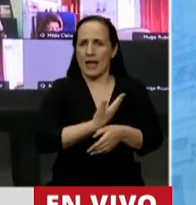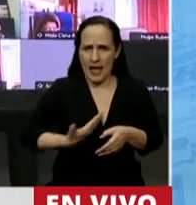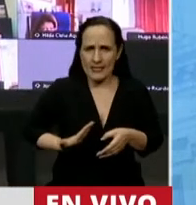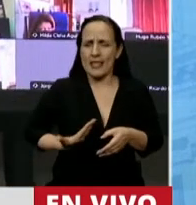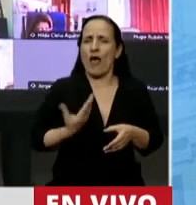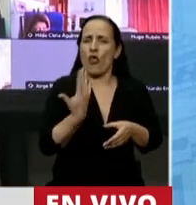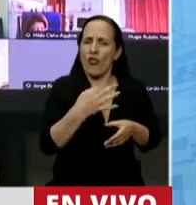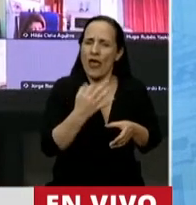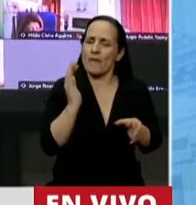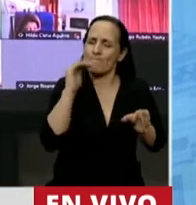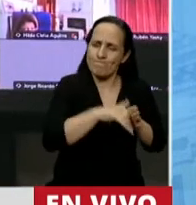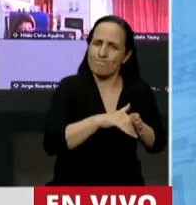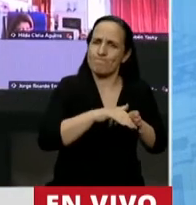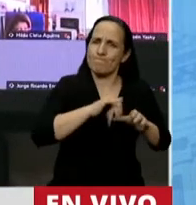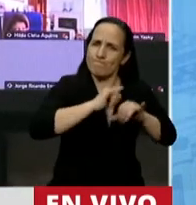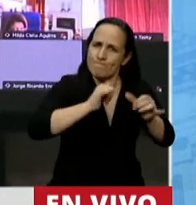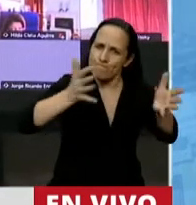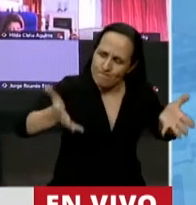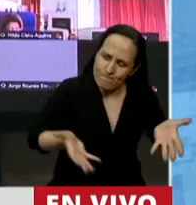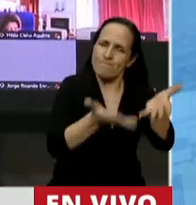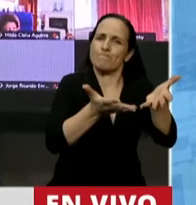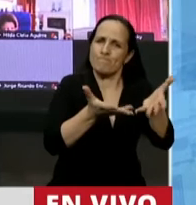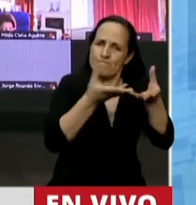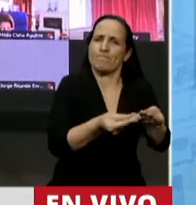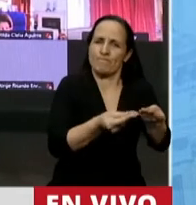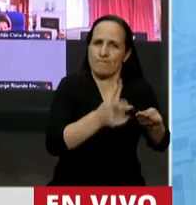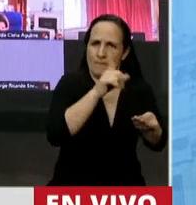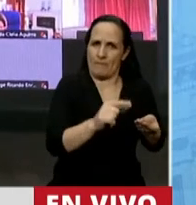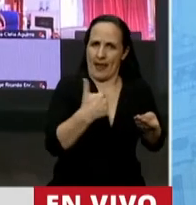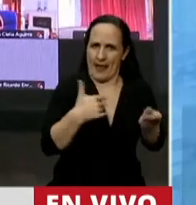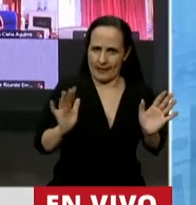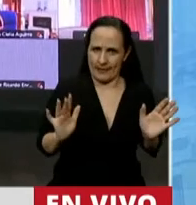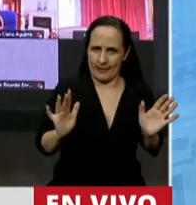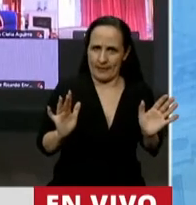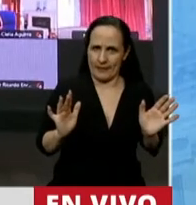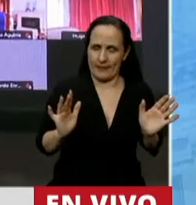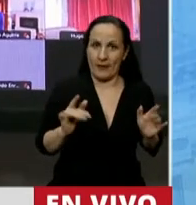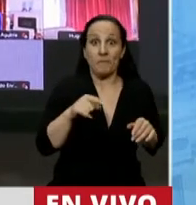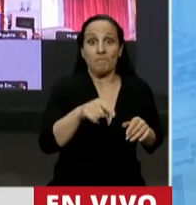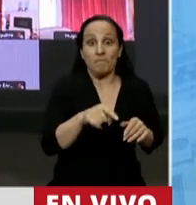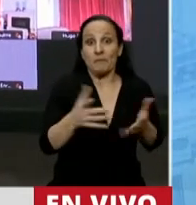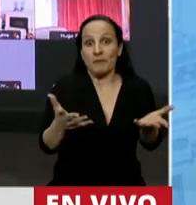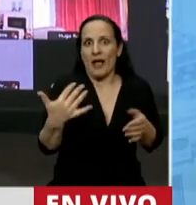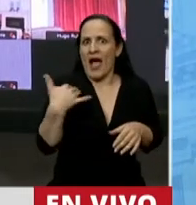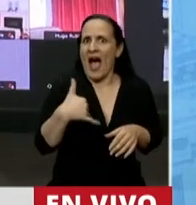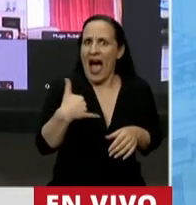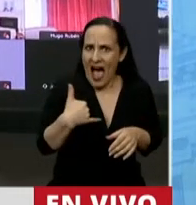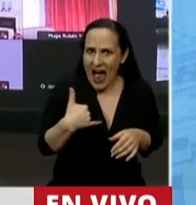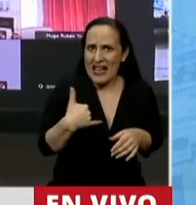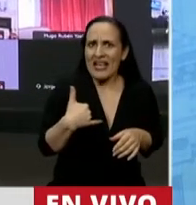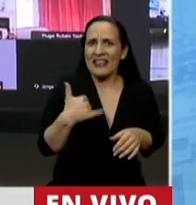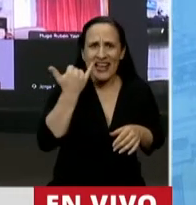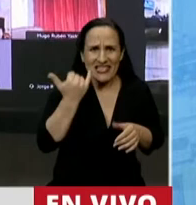de la República Argentina. Así que a esta altura ya la Argentina ha invertido